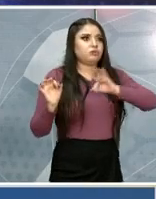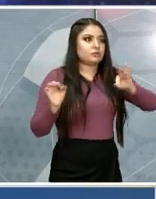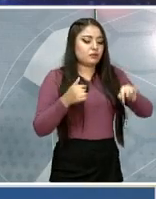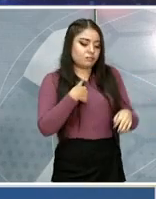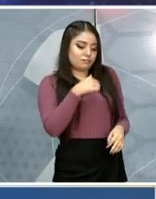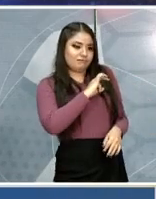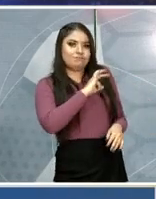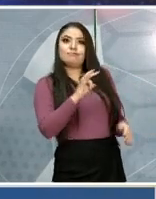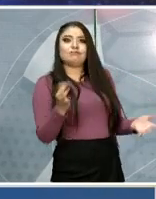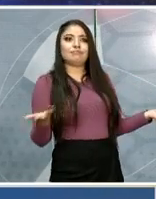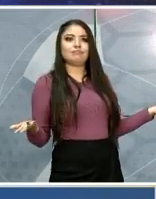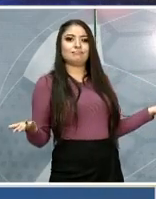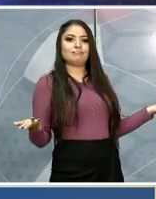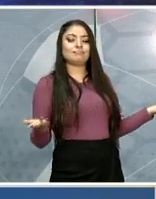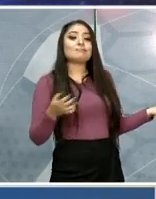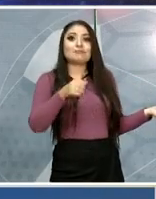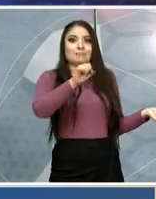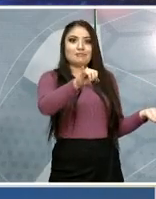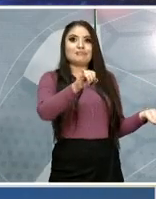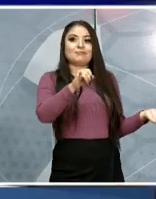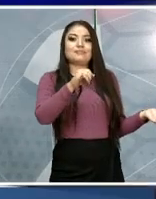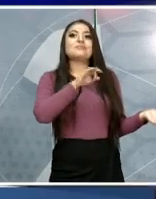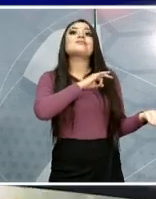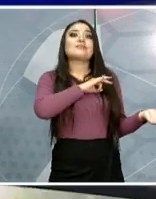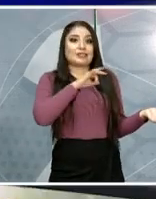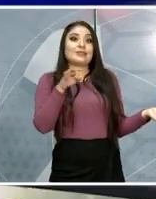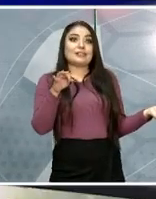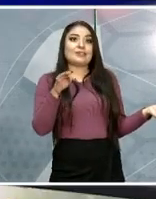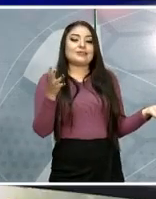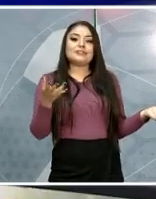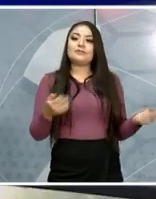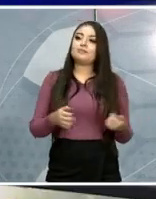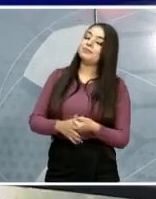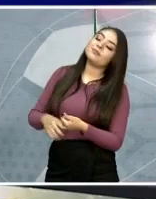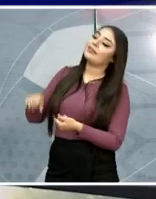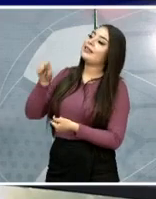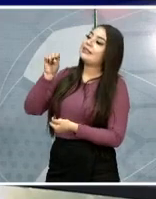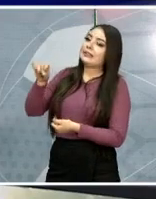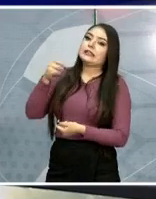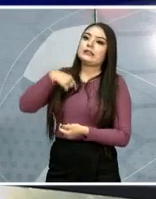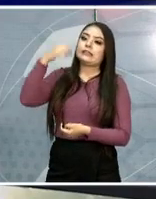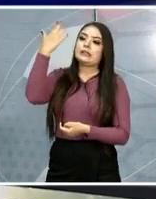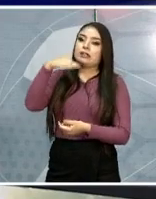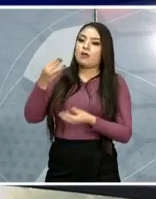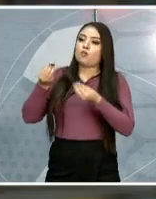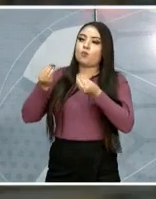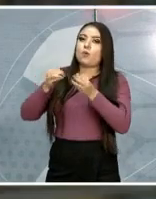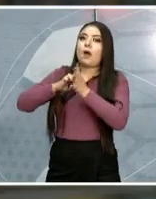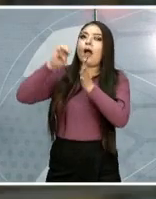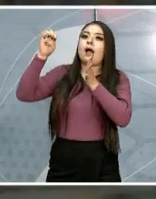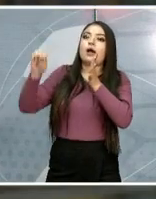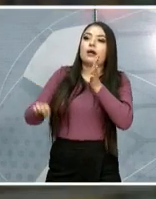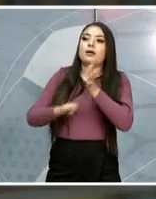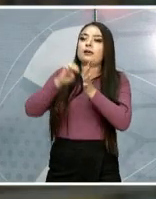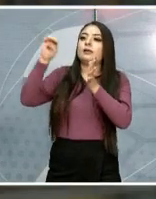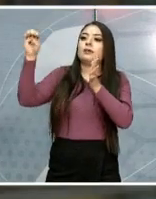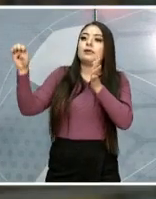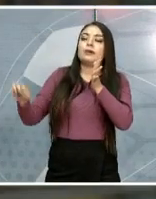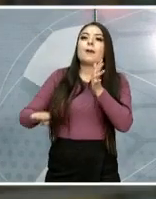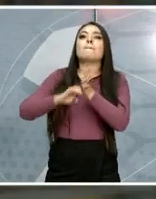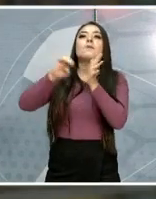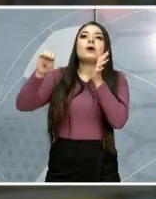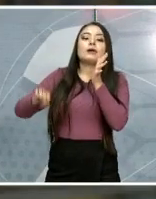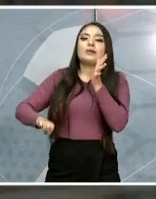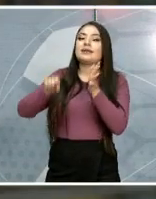Y sí, estoy podiendo. Sí, y sabemos de muchos y muchos ejemplos. Nick Bujicic, por ejemplo, este hombre